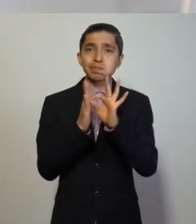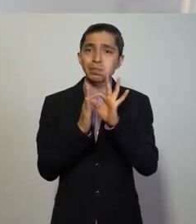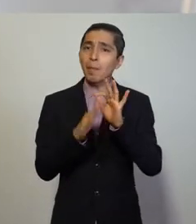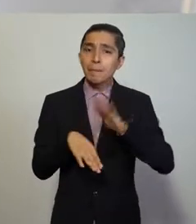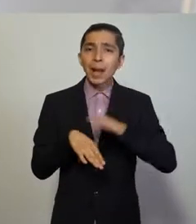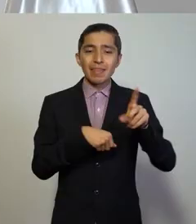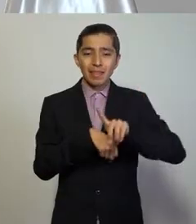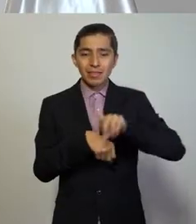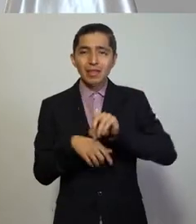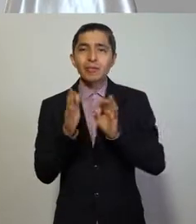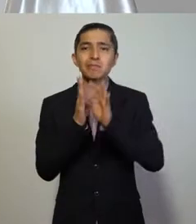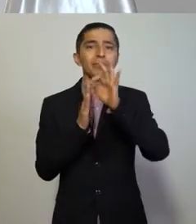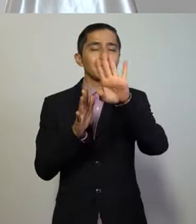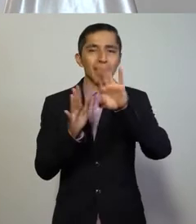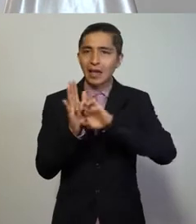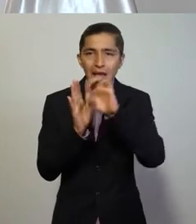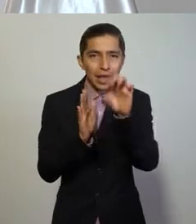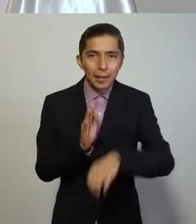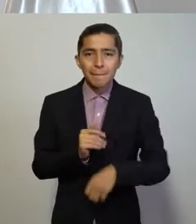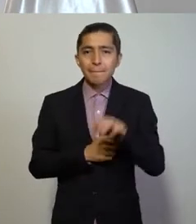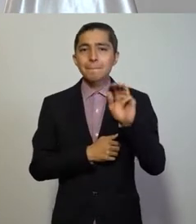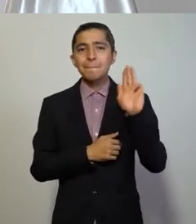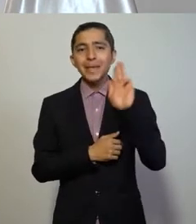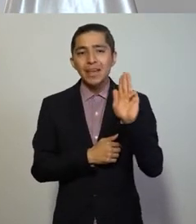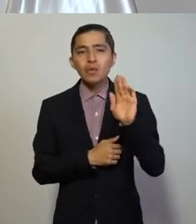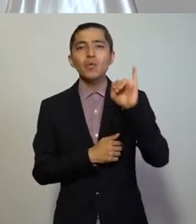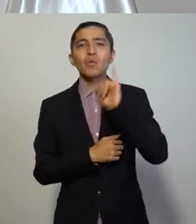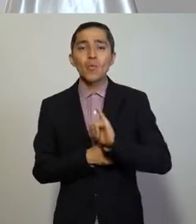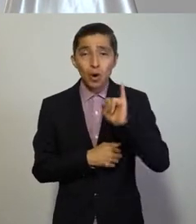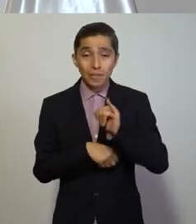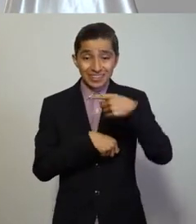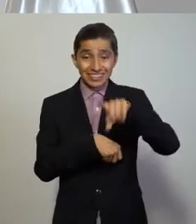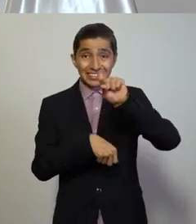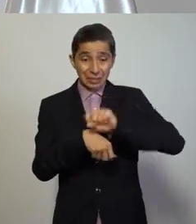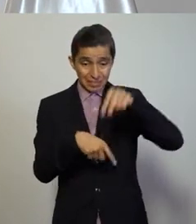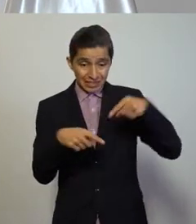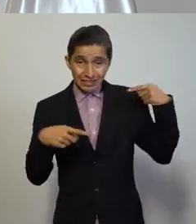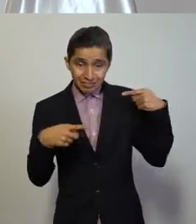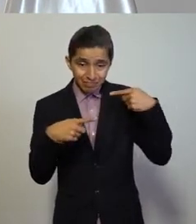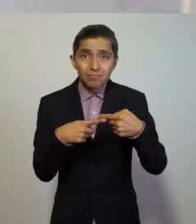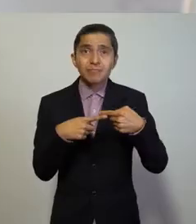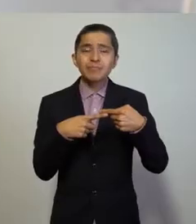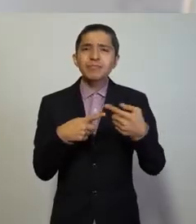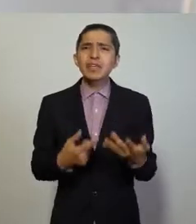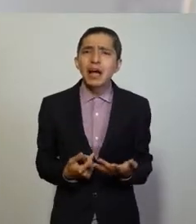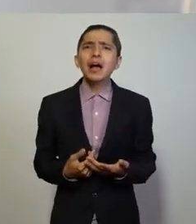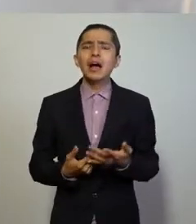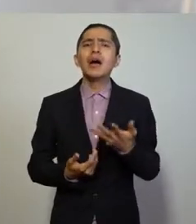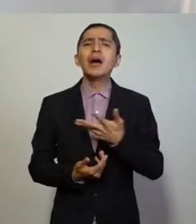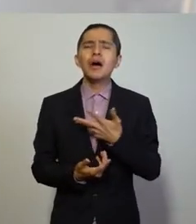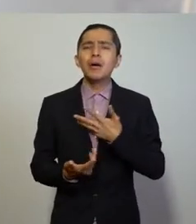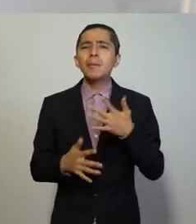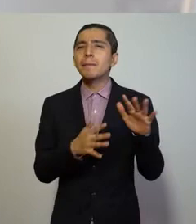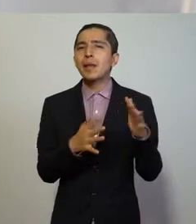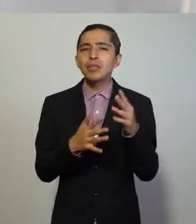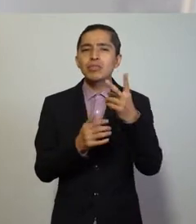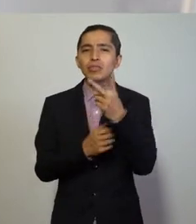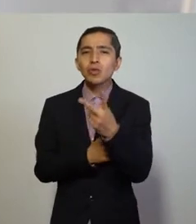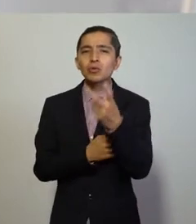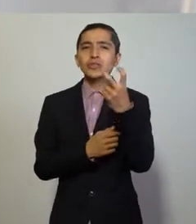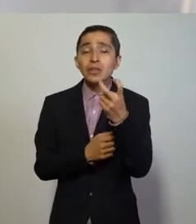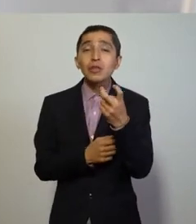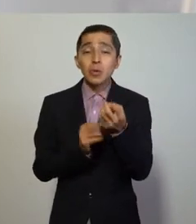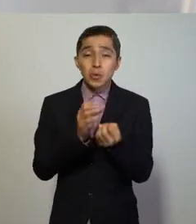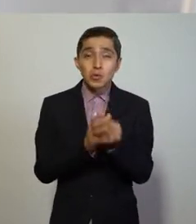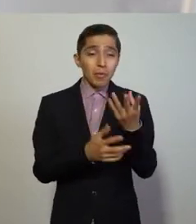aumentar cada día. Por ejemplo, entre miércoles y jueves de esta semana que termina, tuvimos más de 200 nuevos